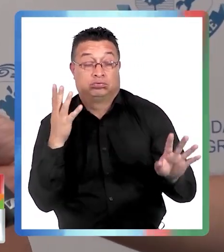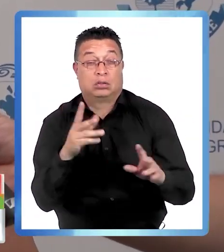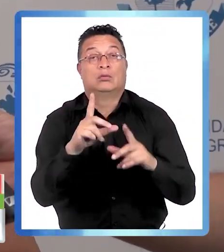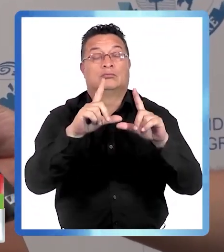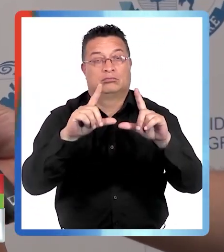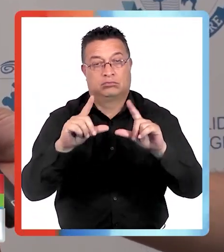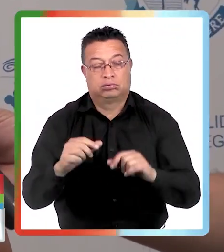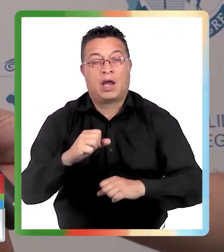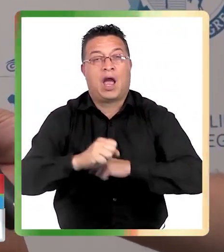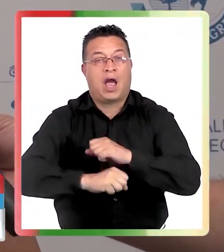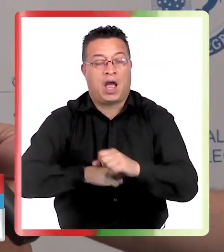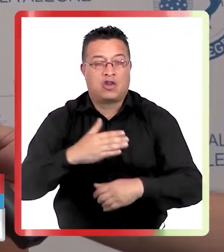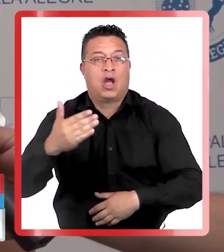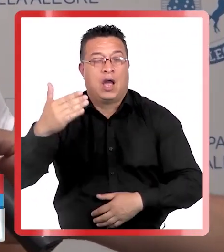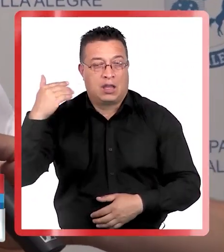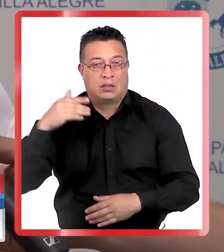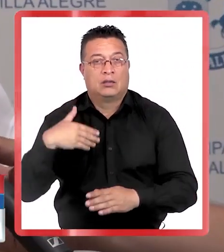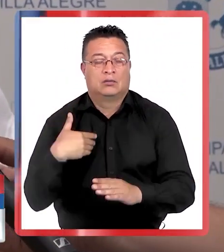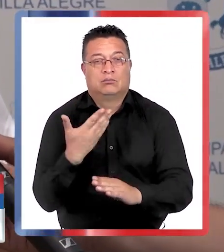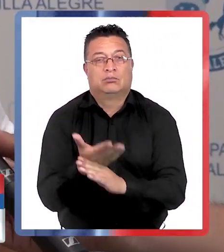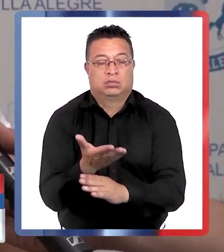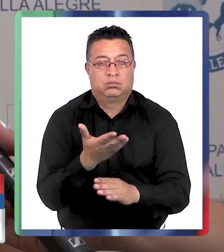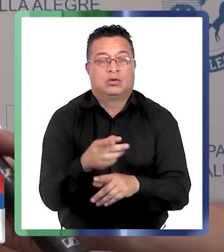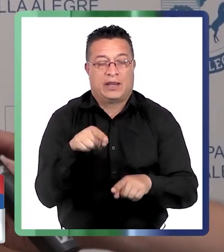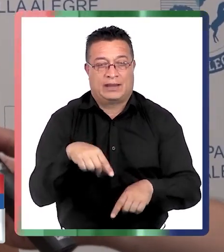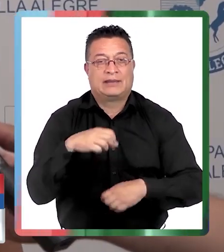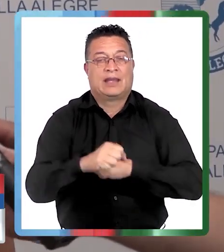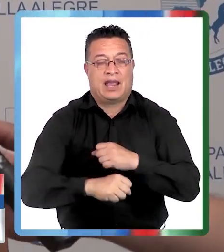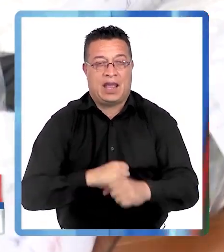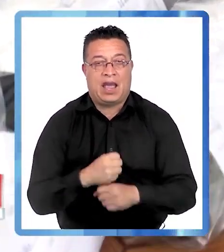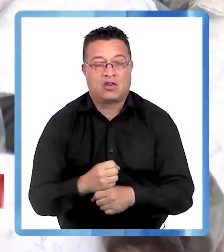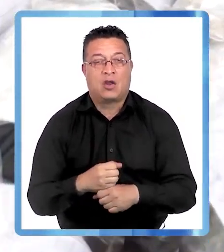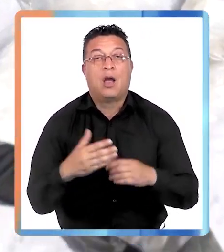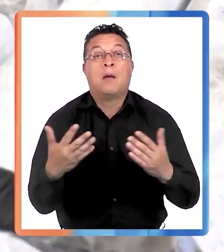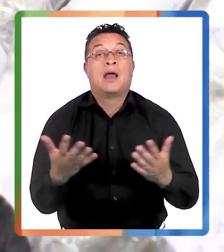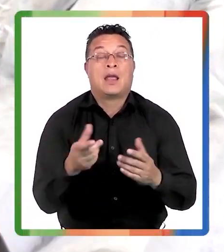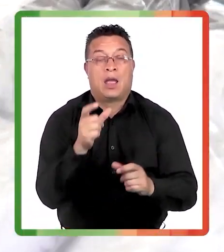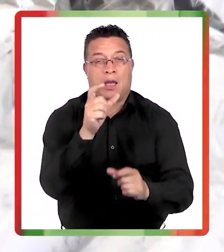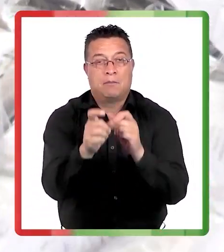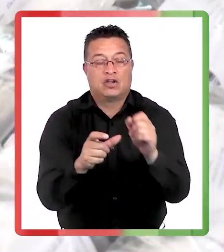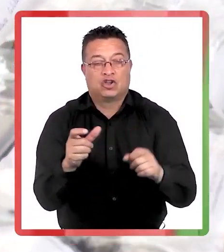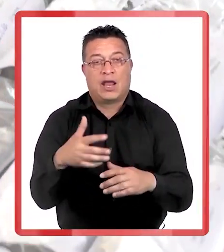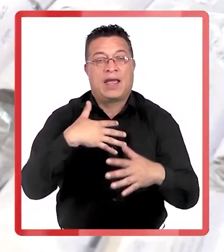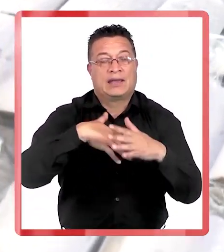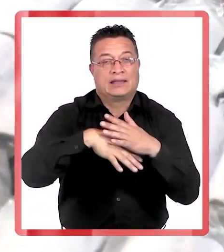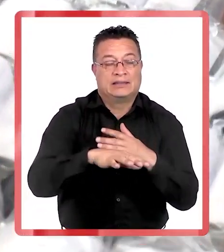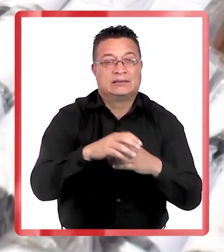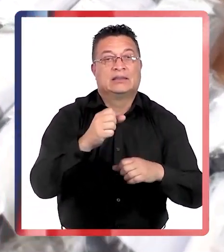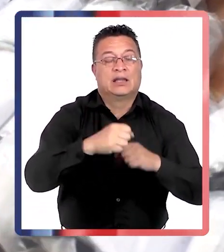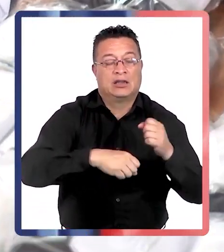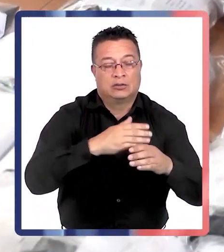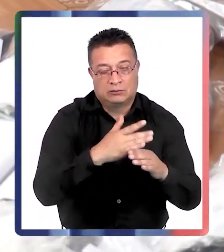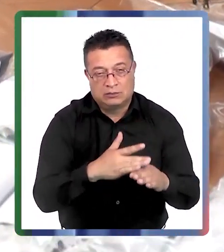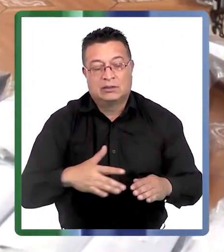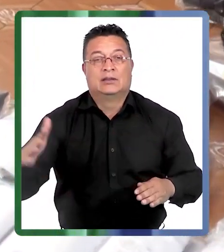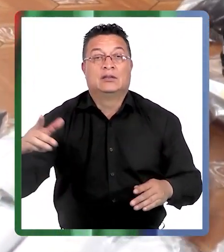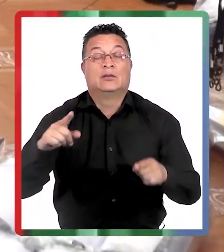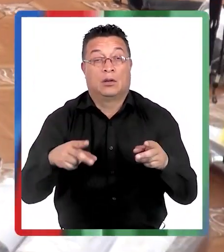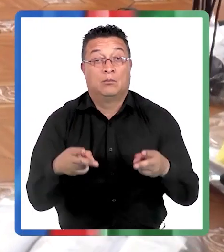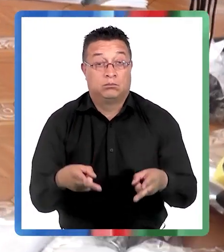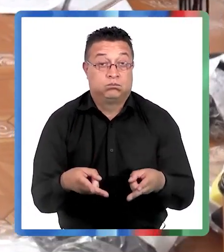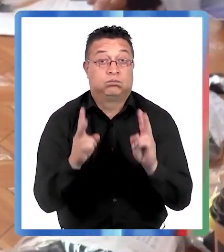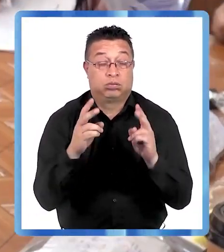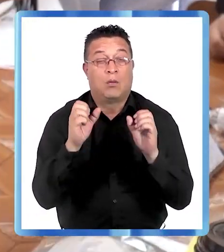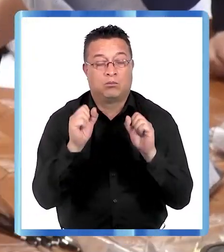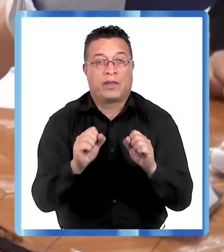acá de años anteriores, las solicitudes que han llegado este año para personas desde los 15 años en adelante. Entonces esto permitía sin duda